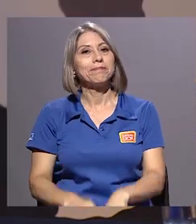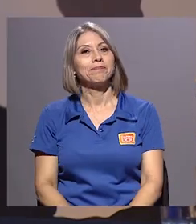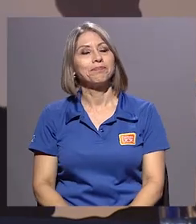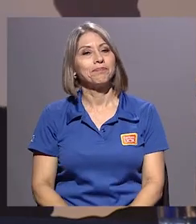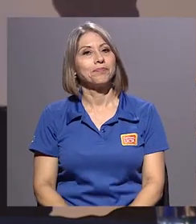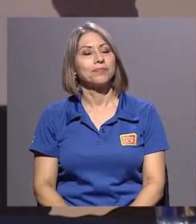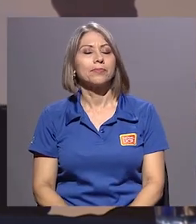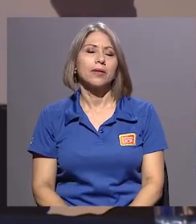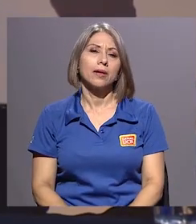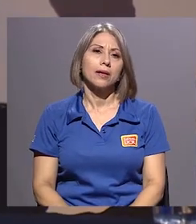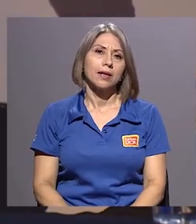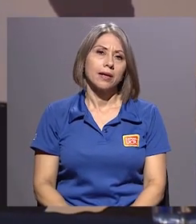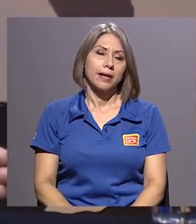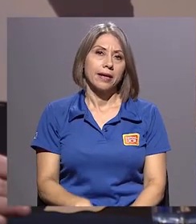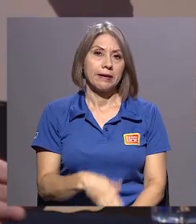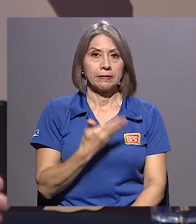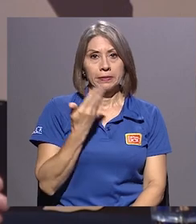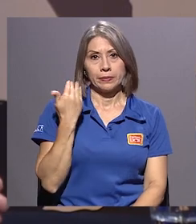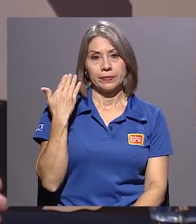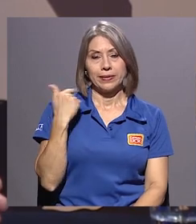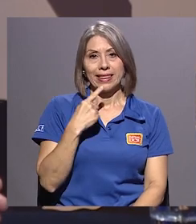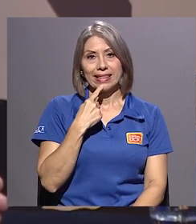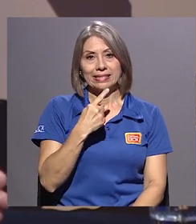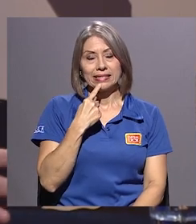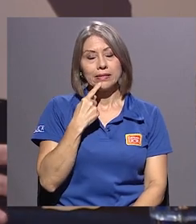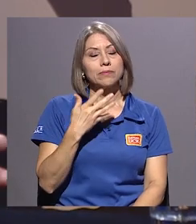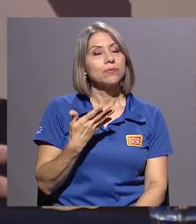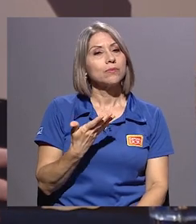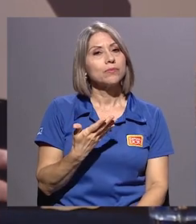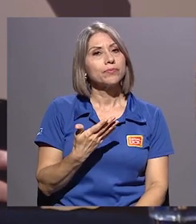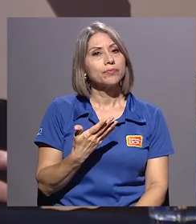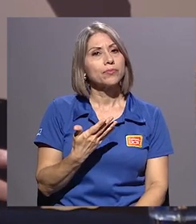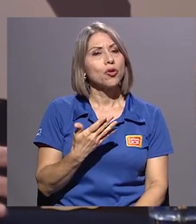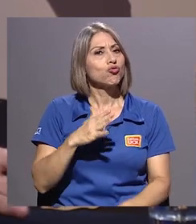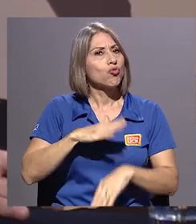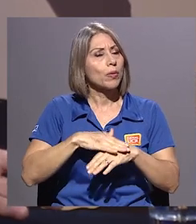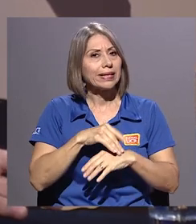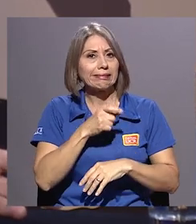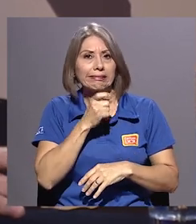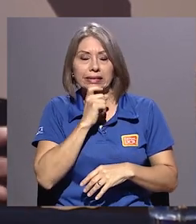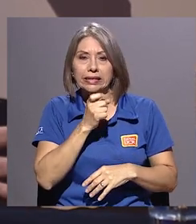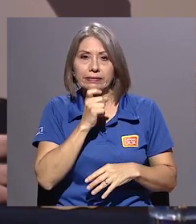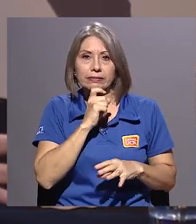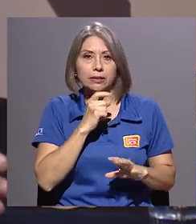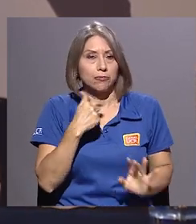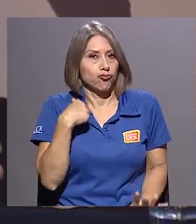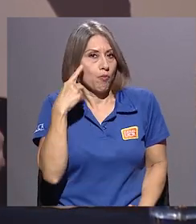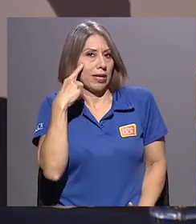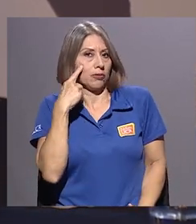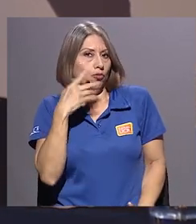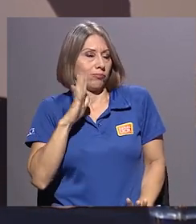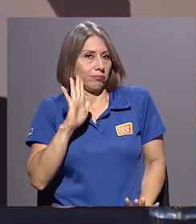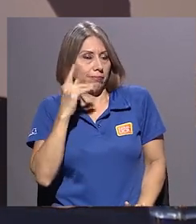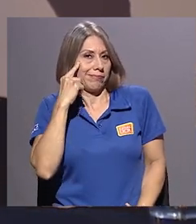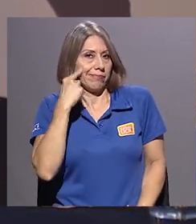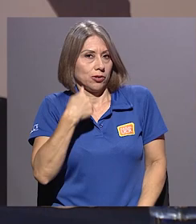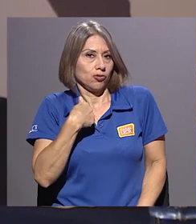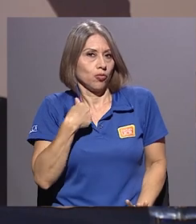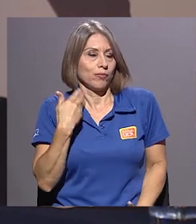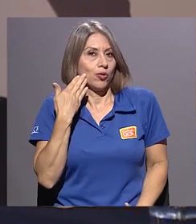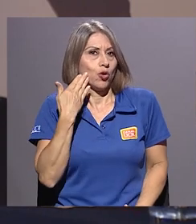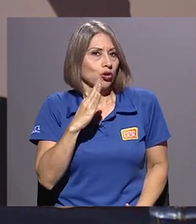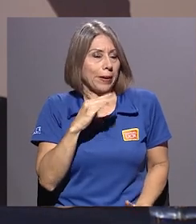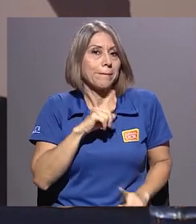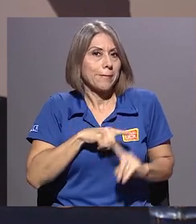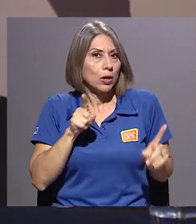Decíamos, Fabián, al finalizar el primer bloque, la dificultad, pienso yo, no sé qué, de dirigir y